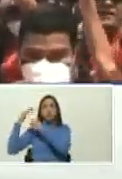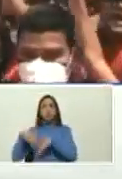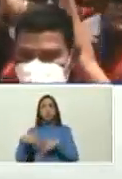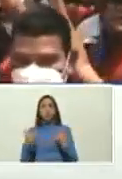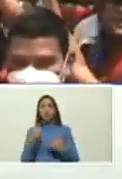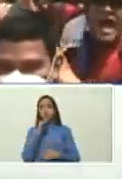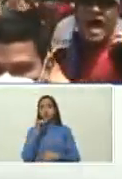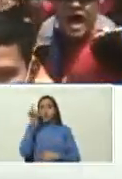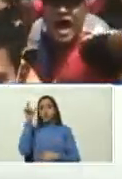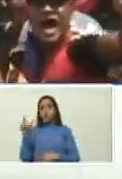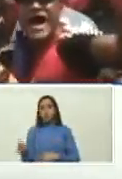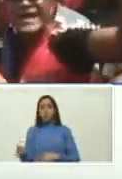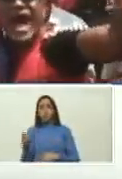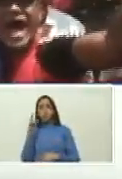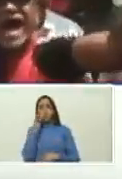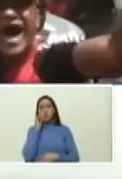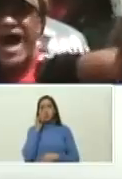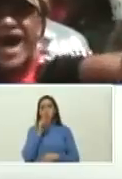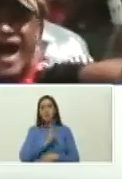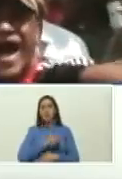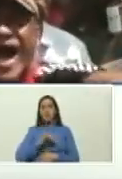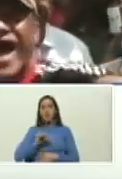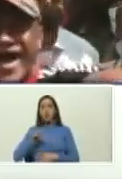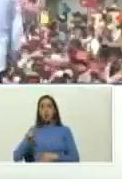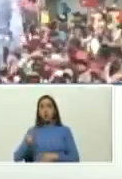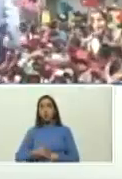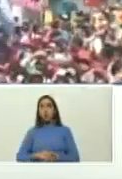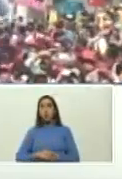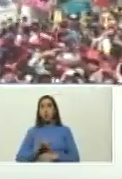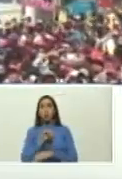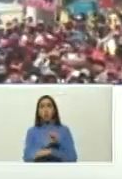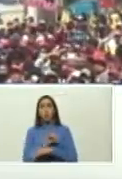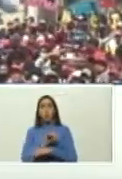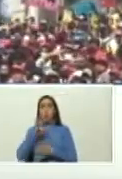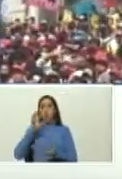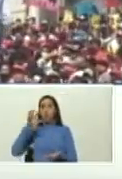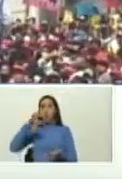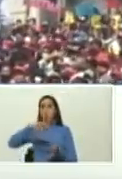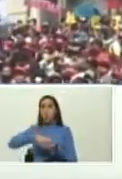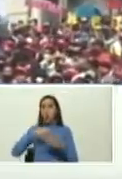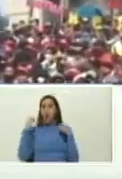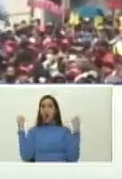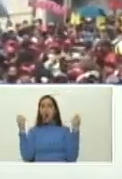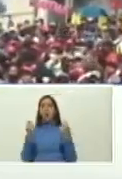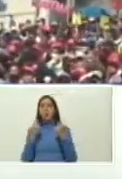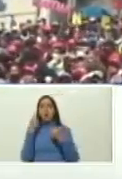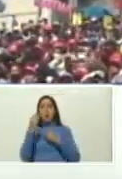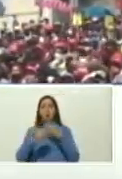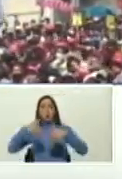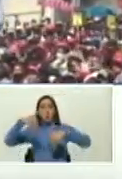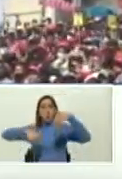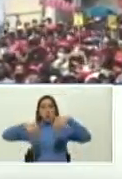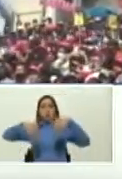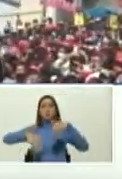este Pinto no en el estado Sucre bueno campaña yo